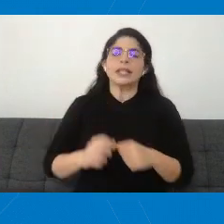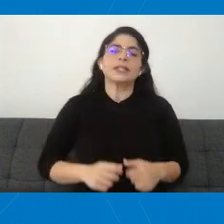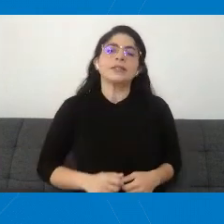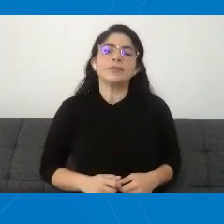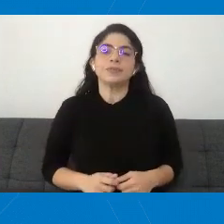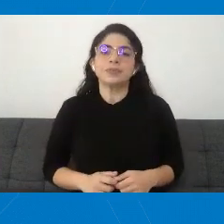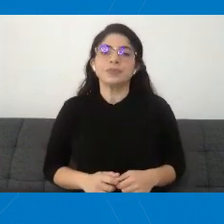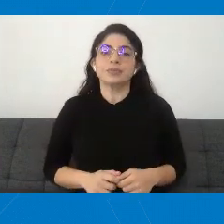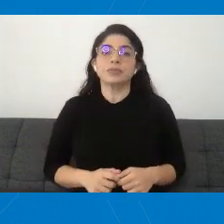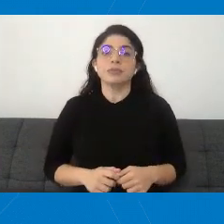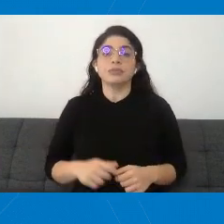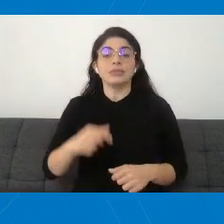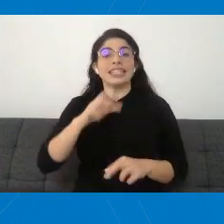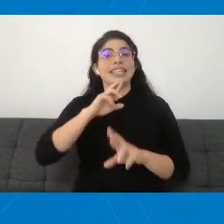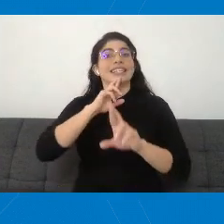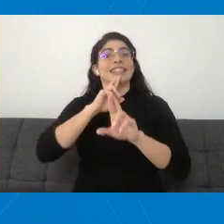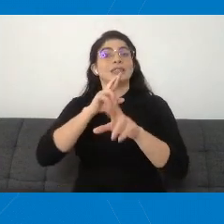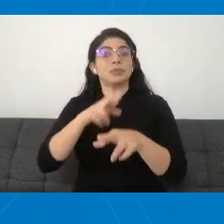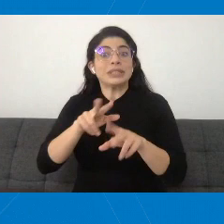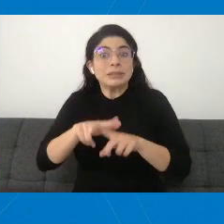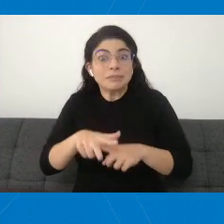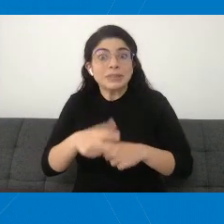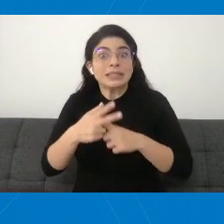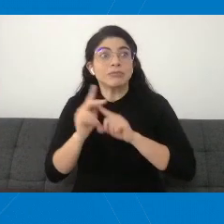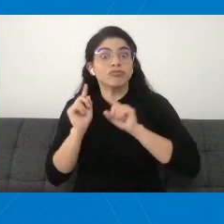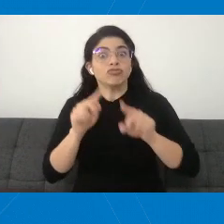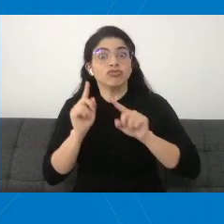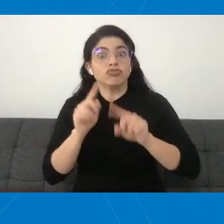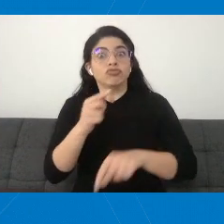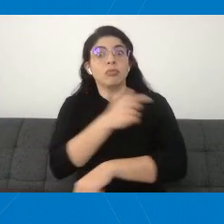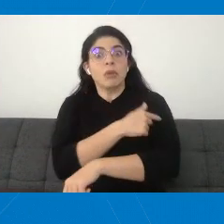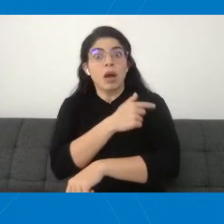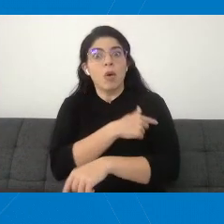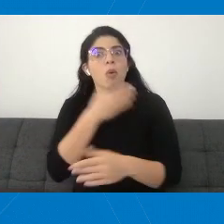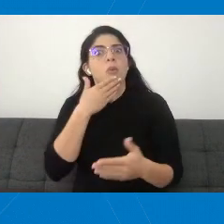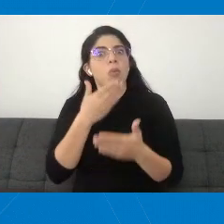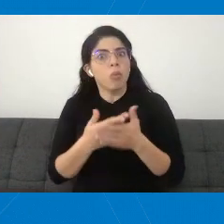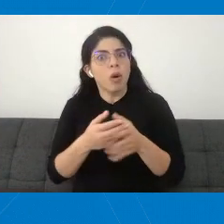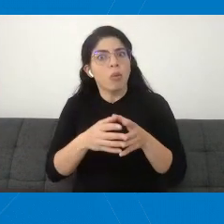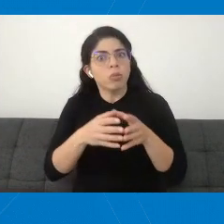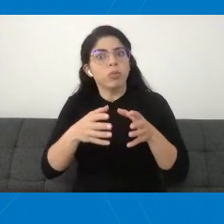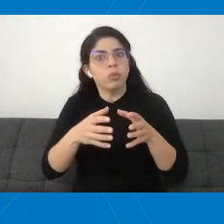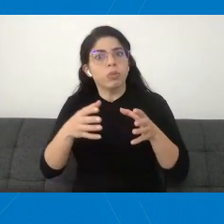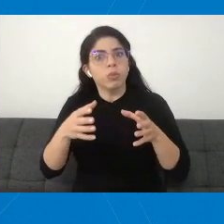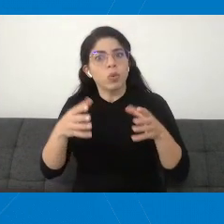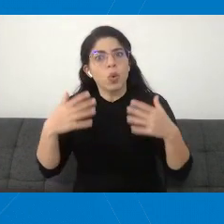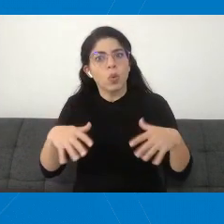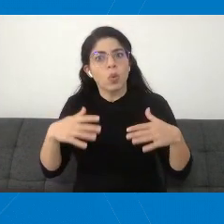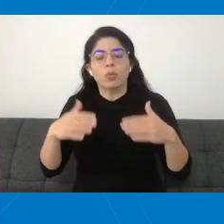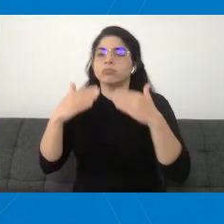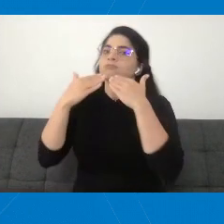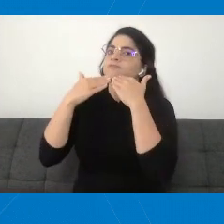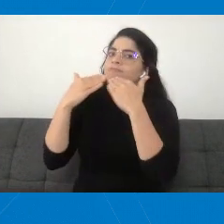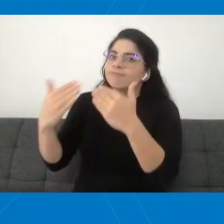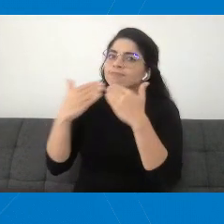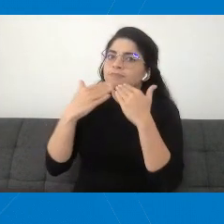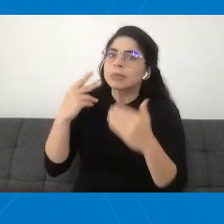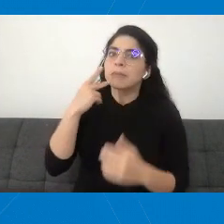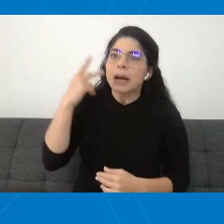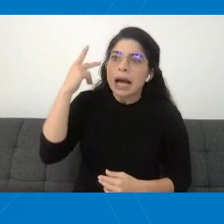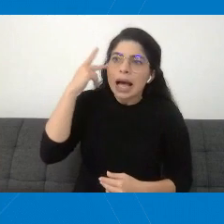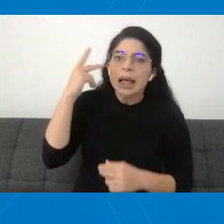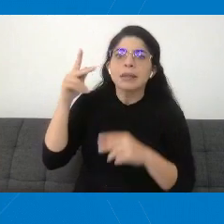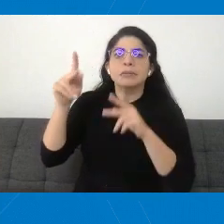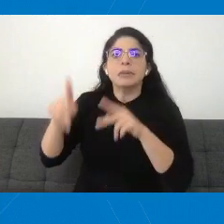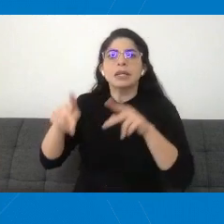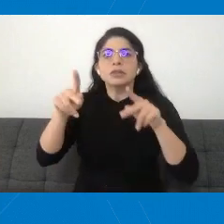La respuesta inicial ha sido muy buena. Agradecemos a todos los padres y encargados